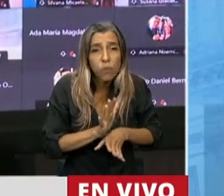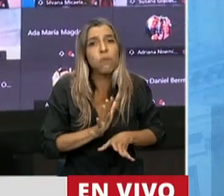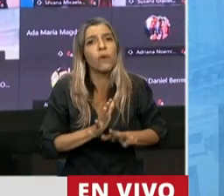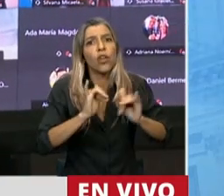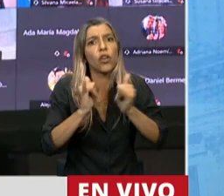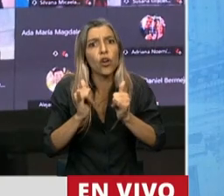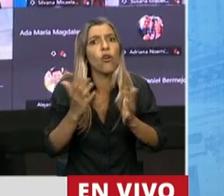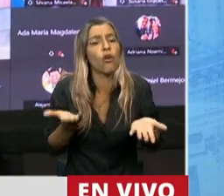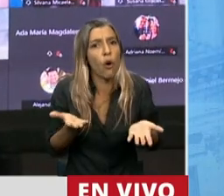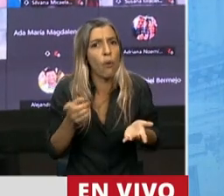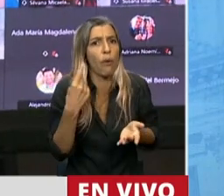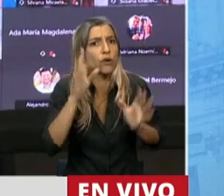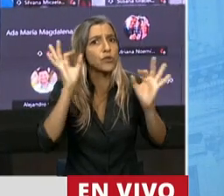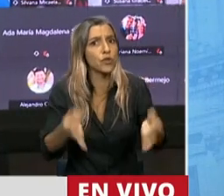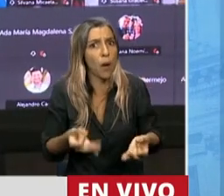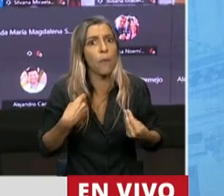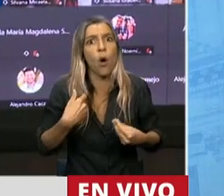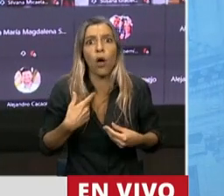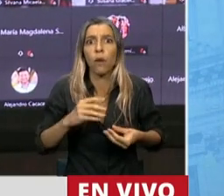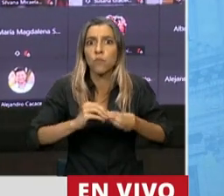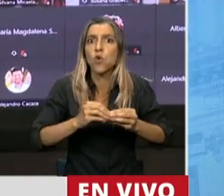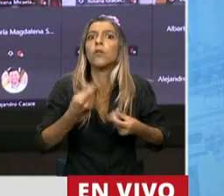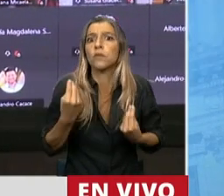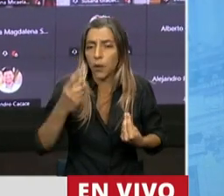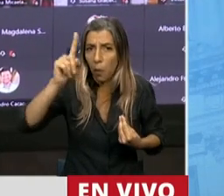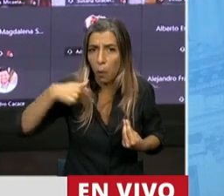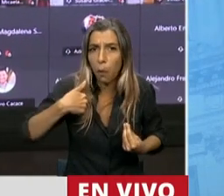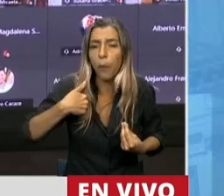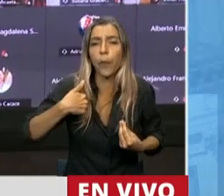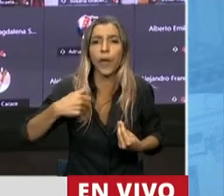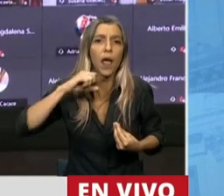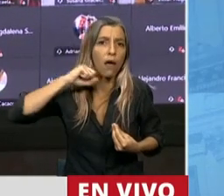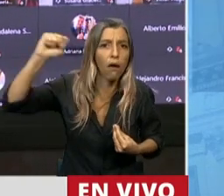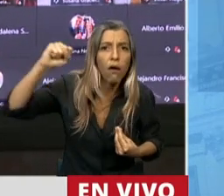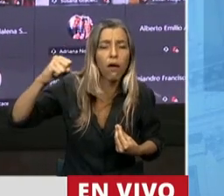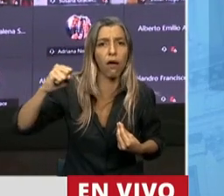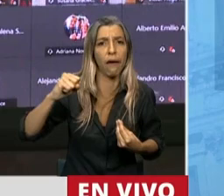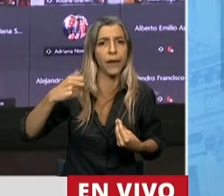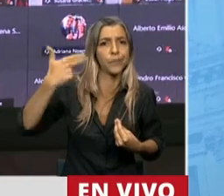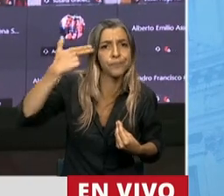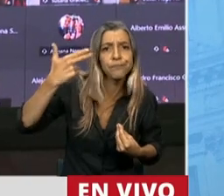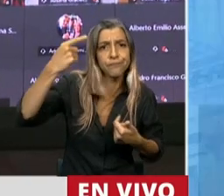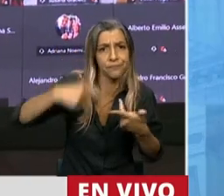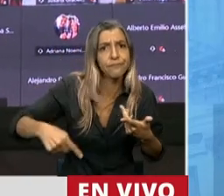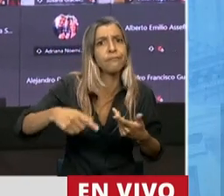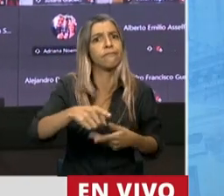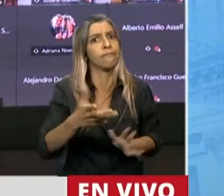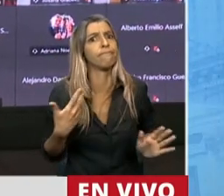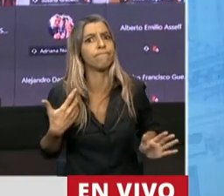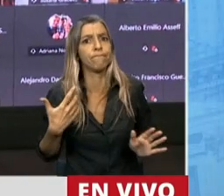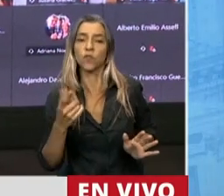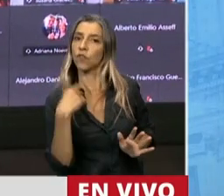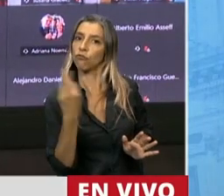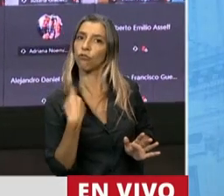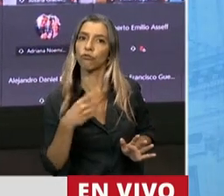adolescente. No podemos entonces mirar solamente a nuestros pibes con el guardapolvo blanco. Cuando están en las